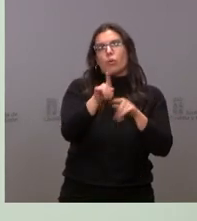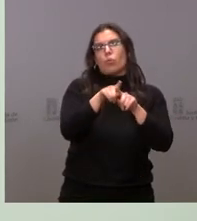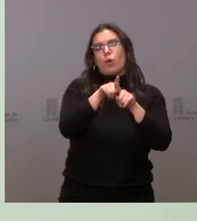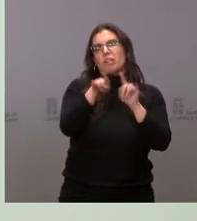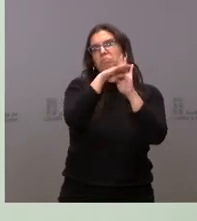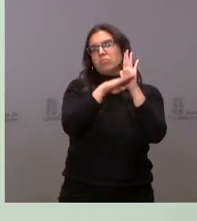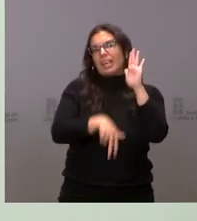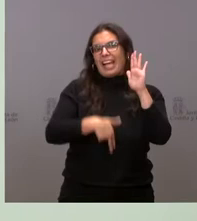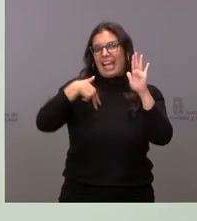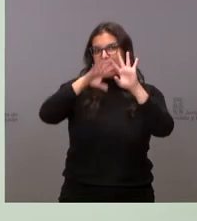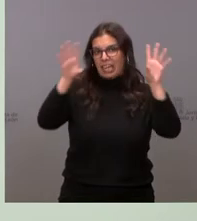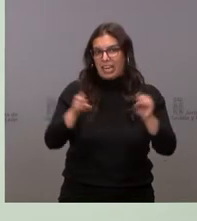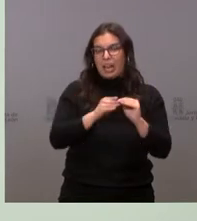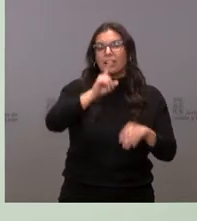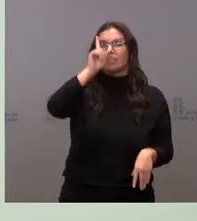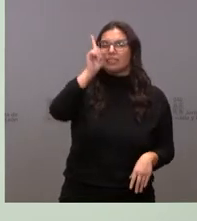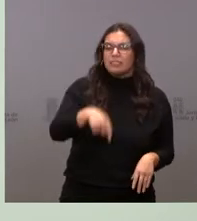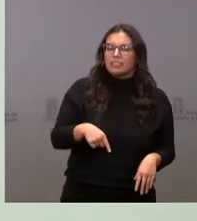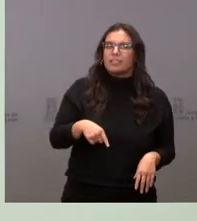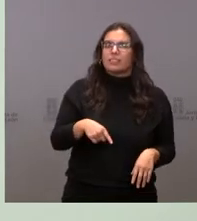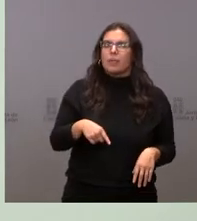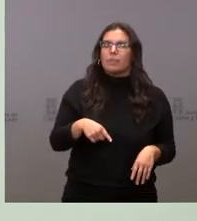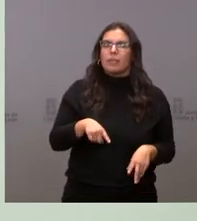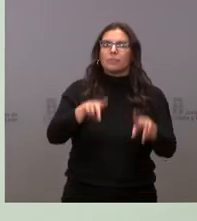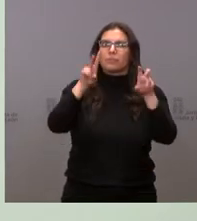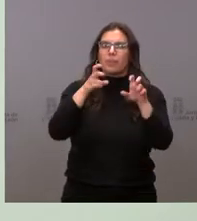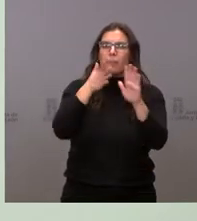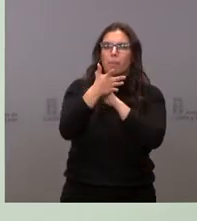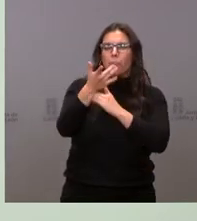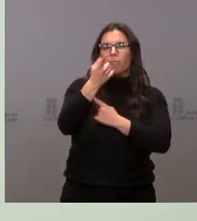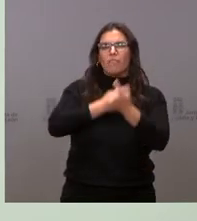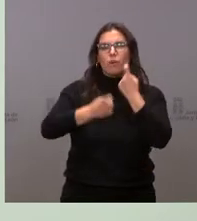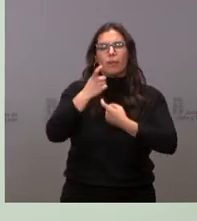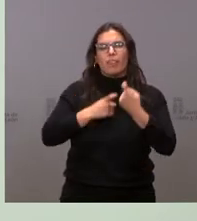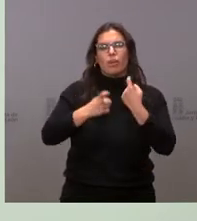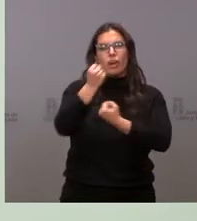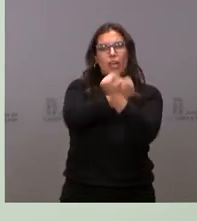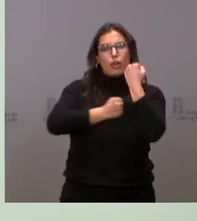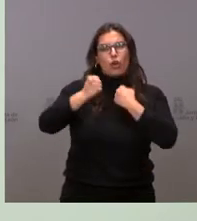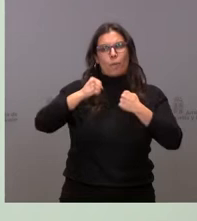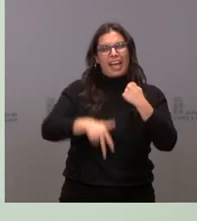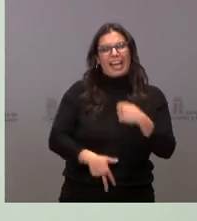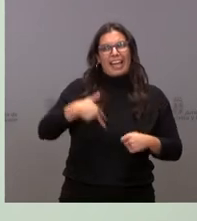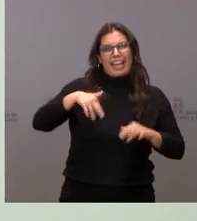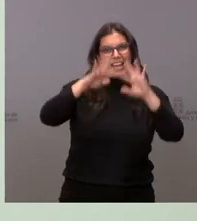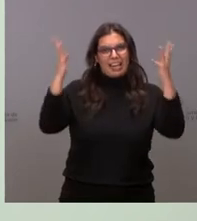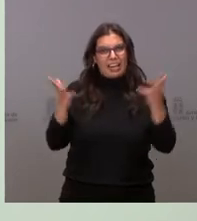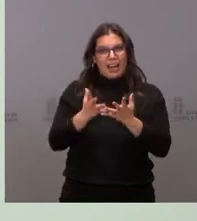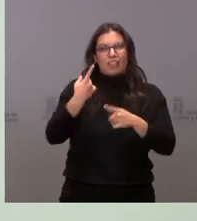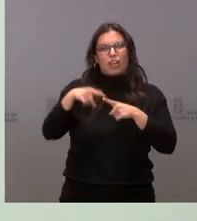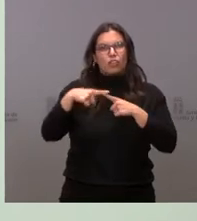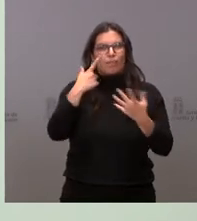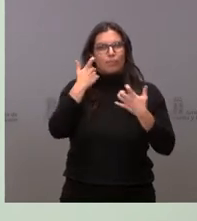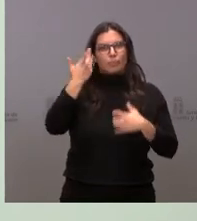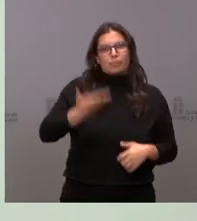y también unas líneas macroeconómicas y algunas cuestiones que consideramos más relevantes.